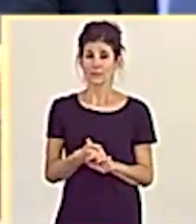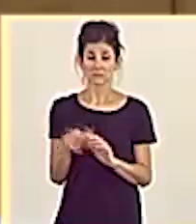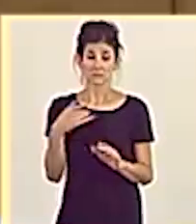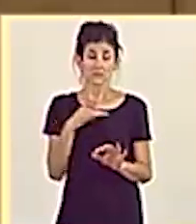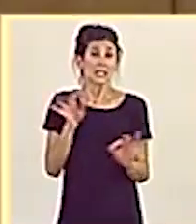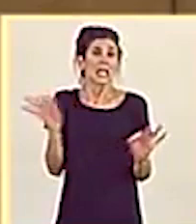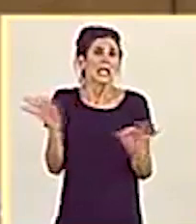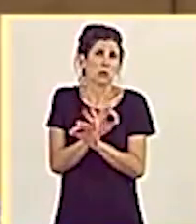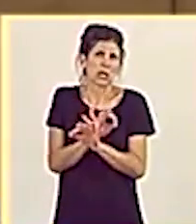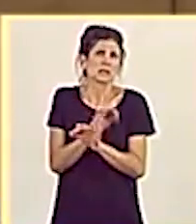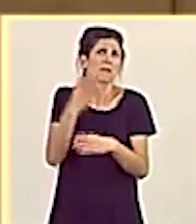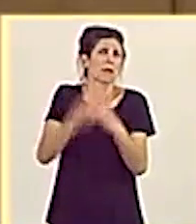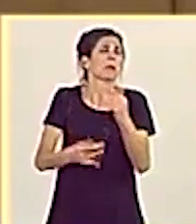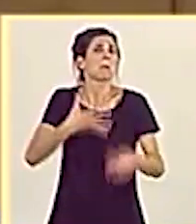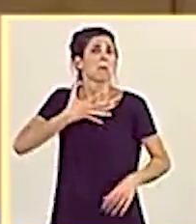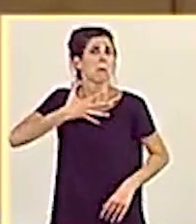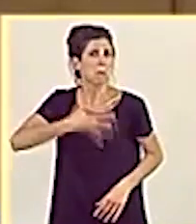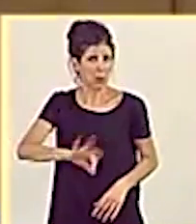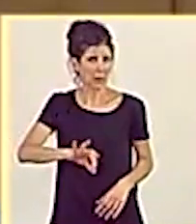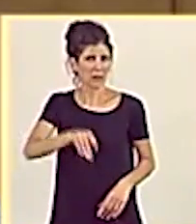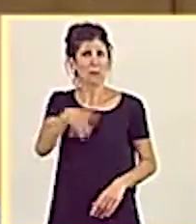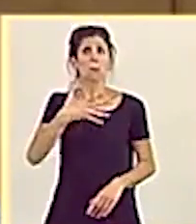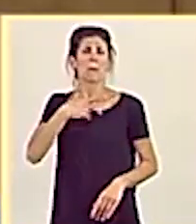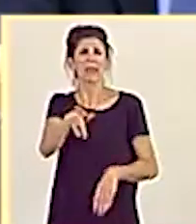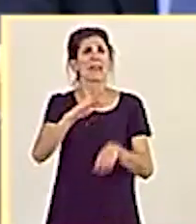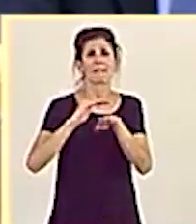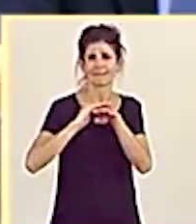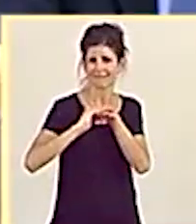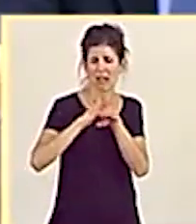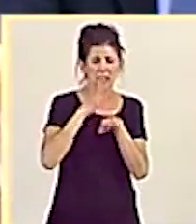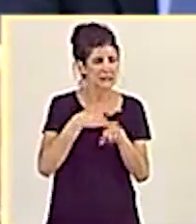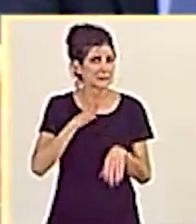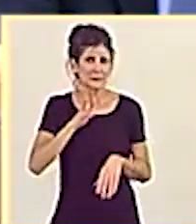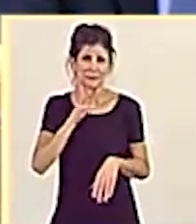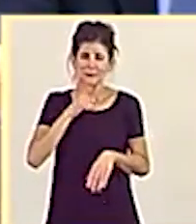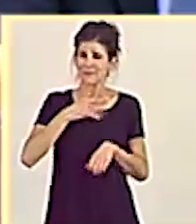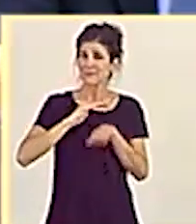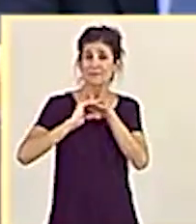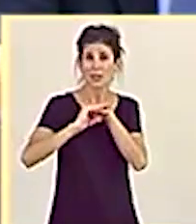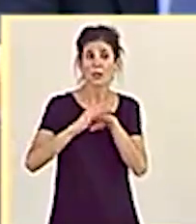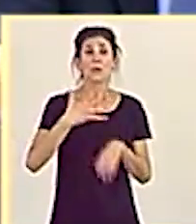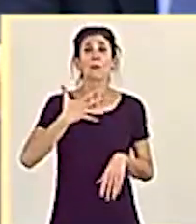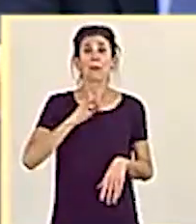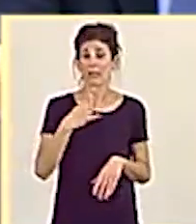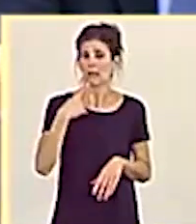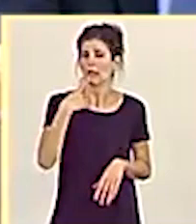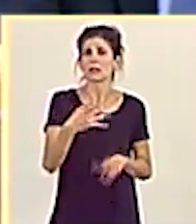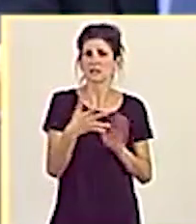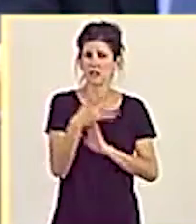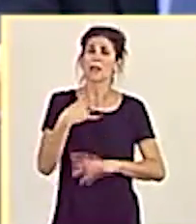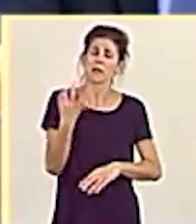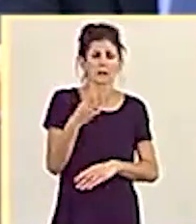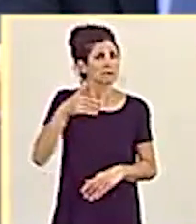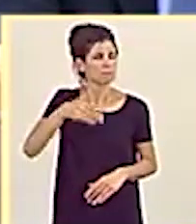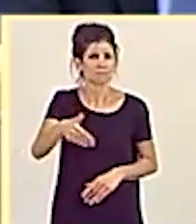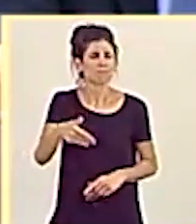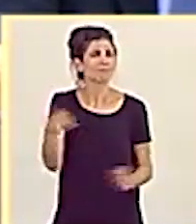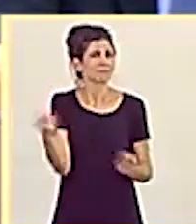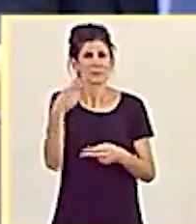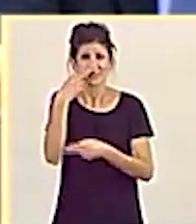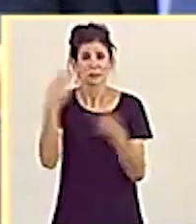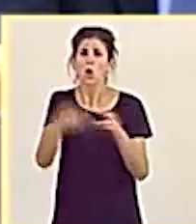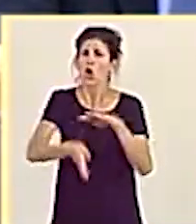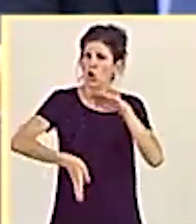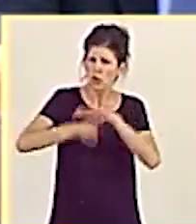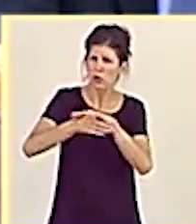Equivocarse está bien. Usted podría haber pedido perdón en este momento y decir que los iba a publicar, pero sigue